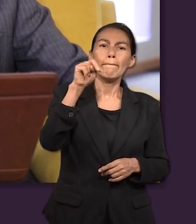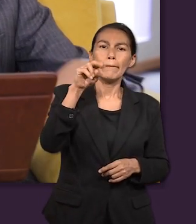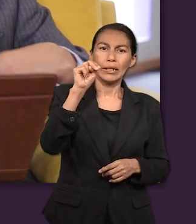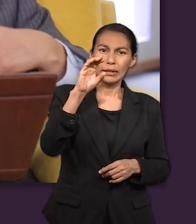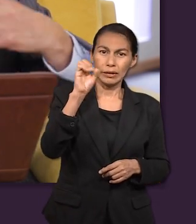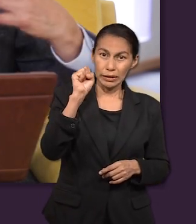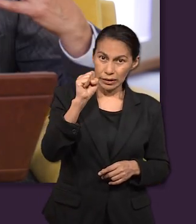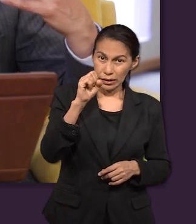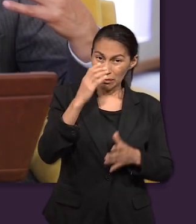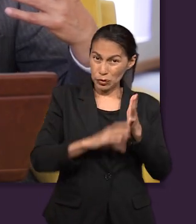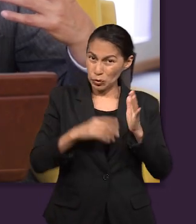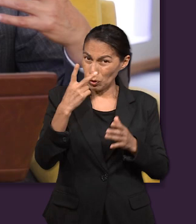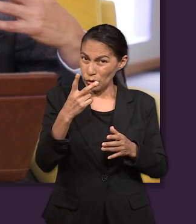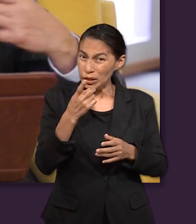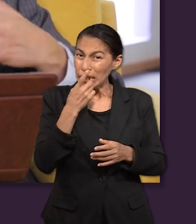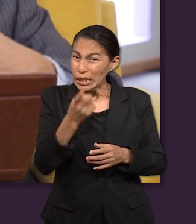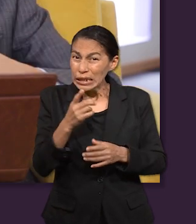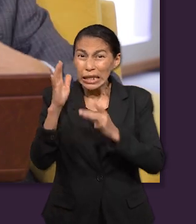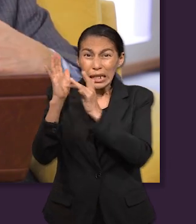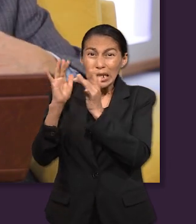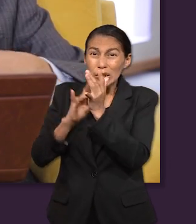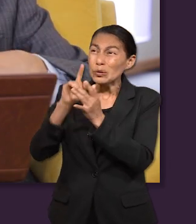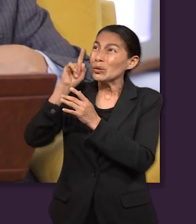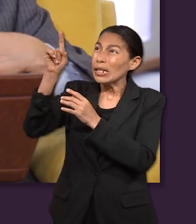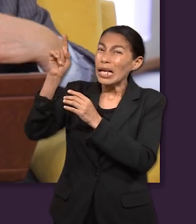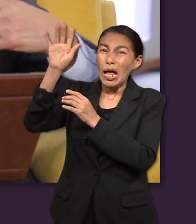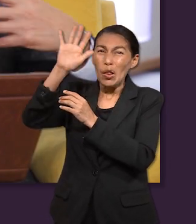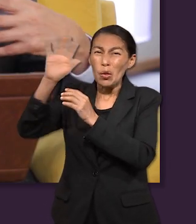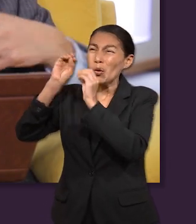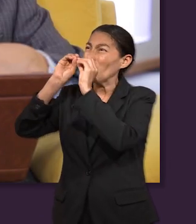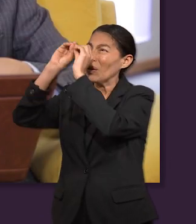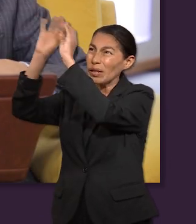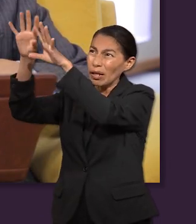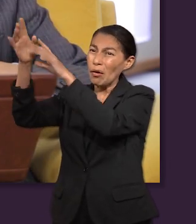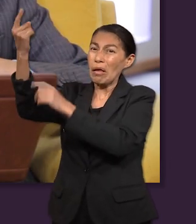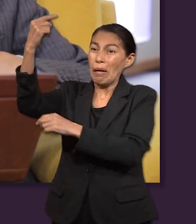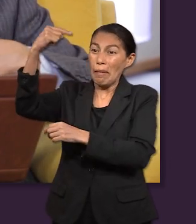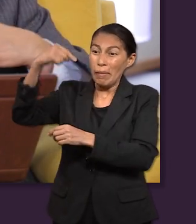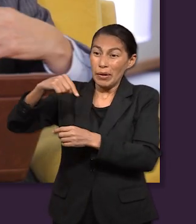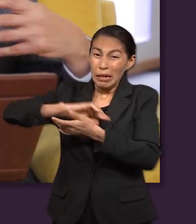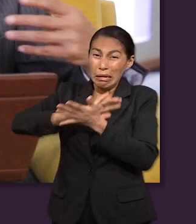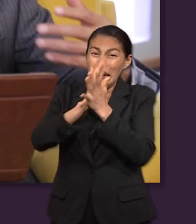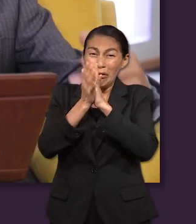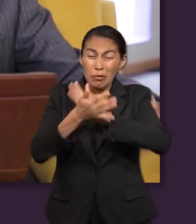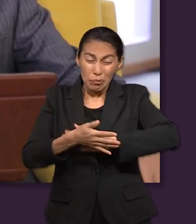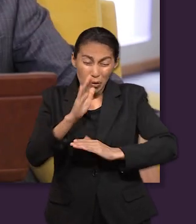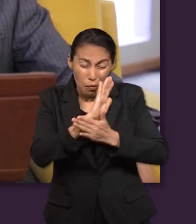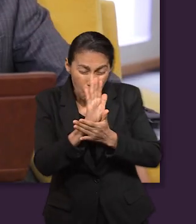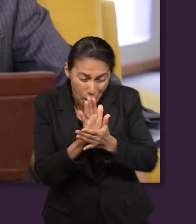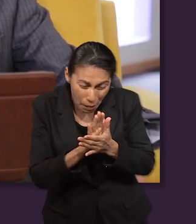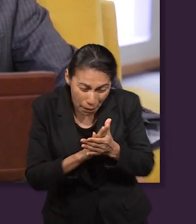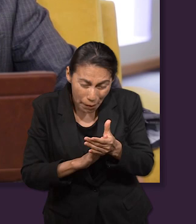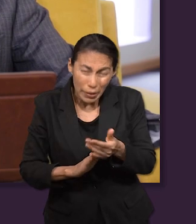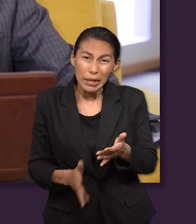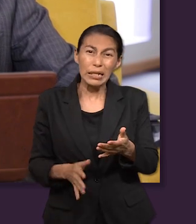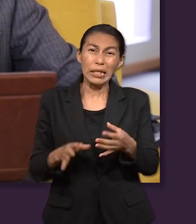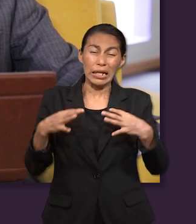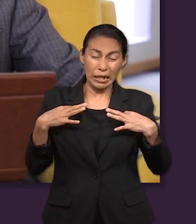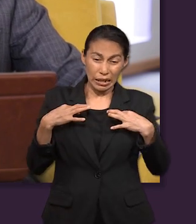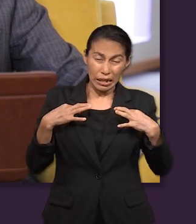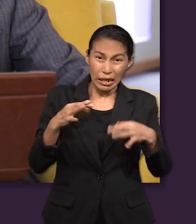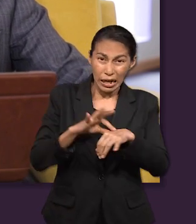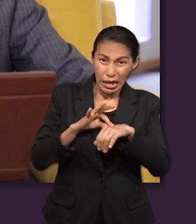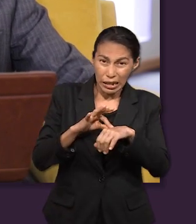hizo pobre, dejó todo el reino de los cielos para venir, humillarse, se vació a sí mismo o se anonadó a sí mismo, como dicen las Sagradas Escrituras.